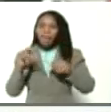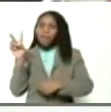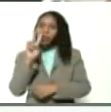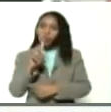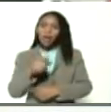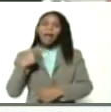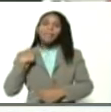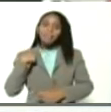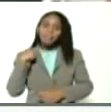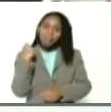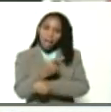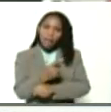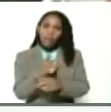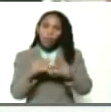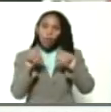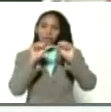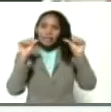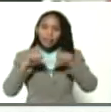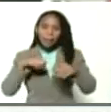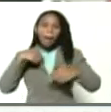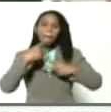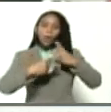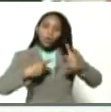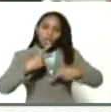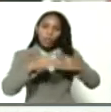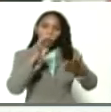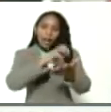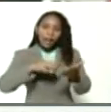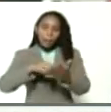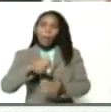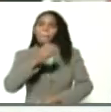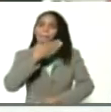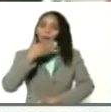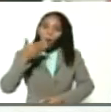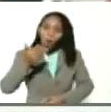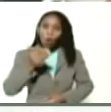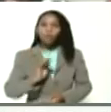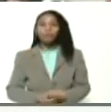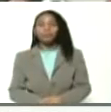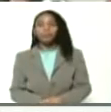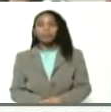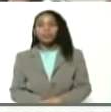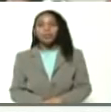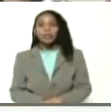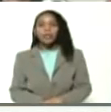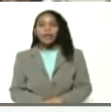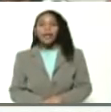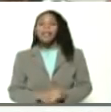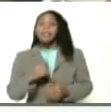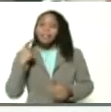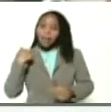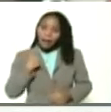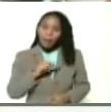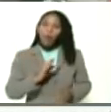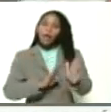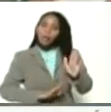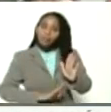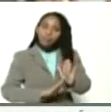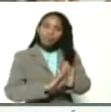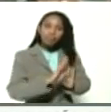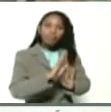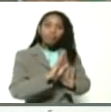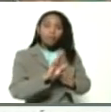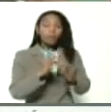sistema productivo del campo, mejorarlo. Tenemos que elevar, miren, cuánto ha costado